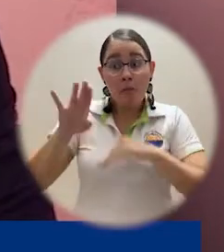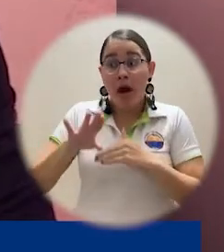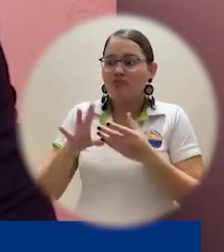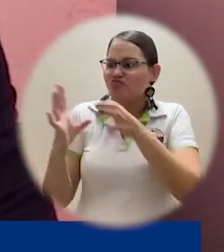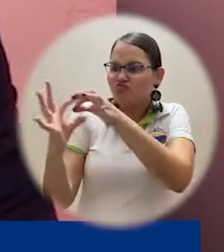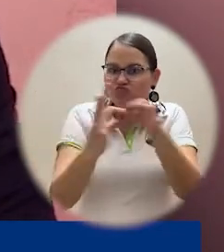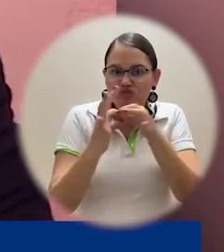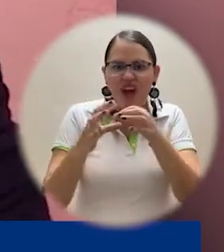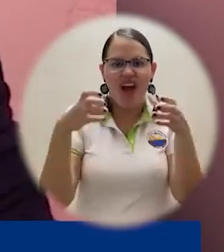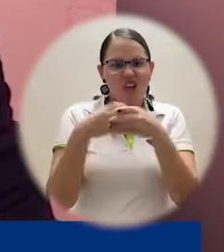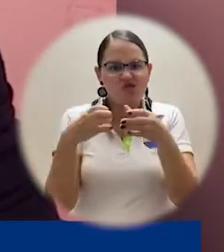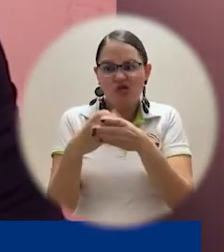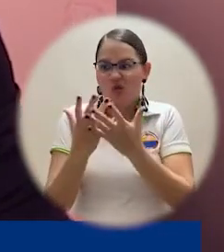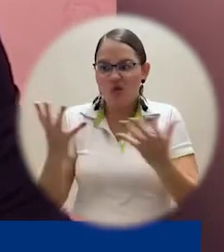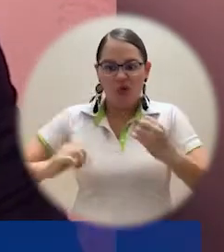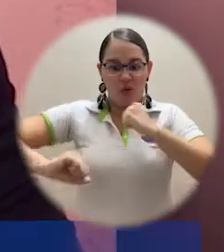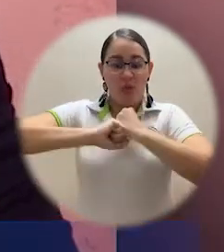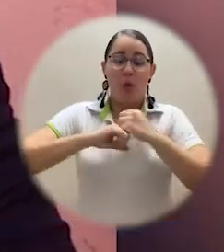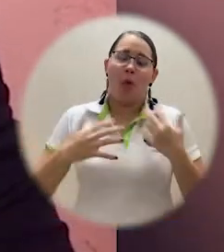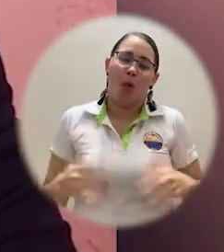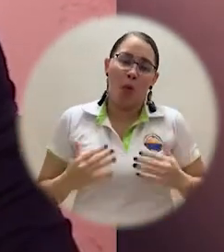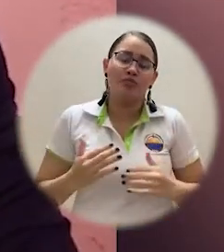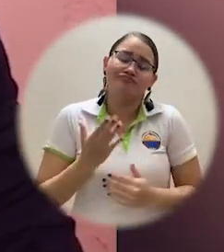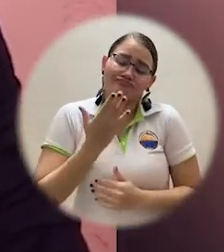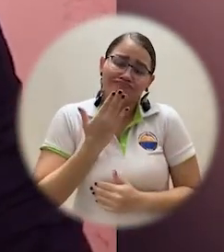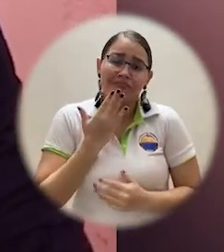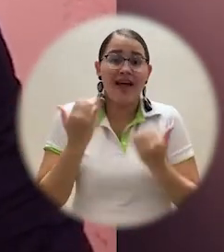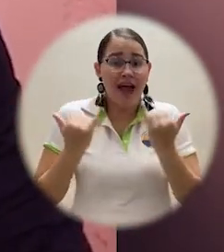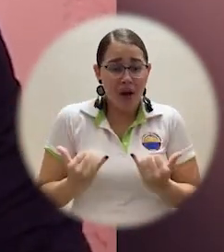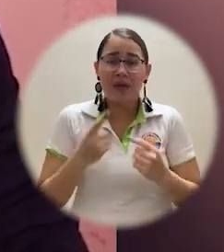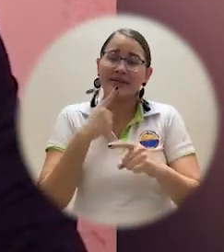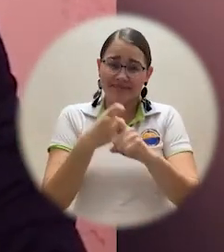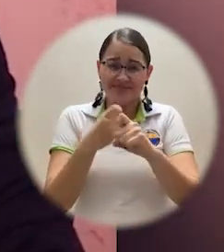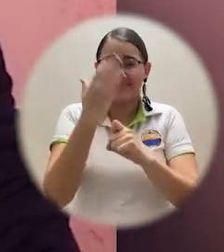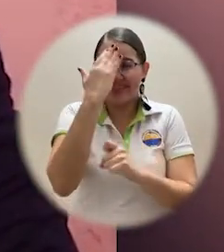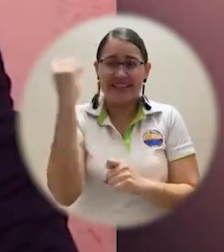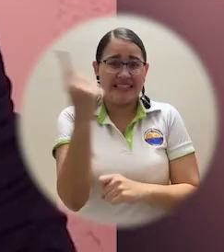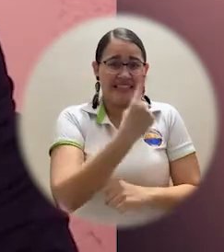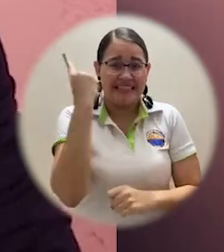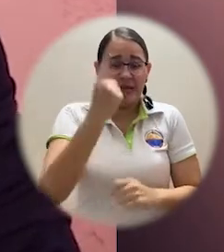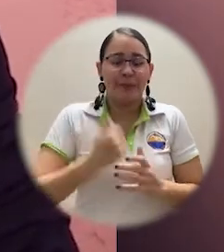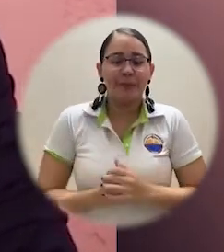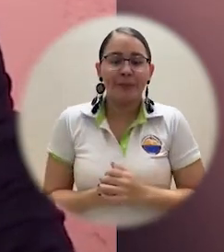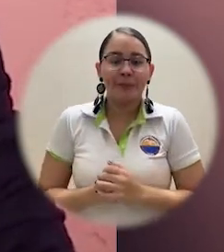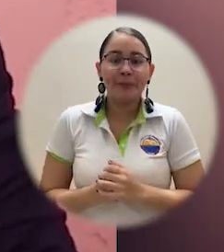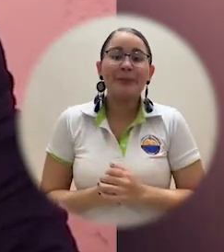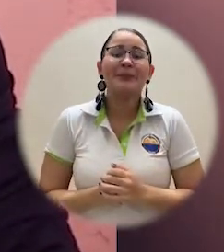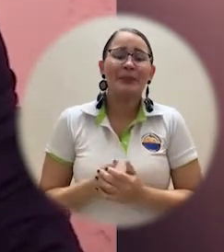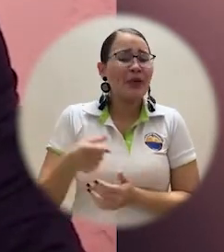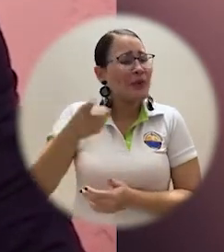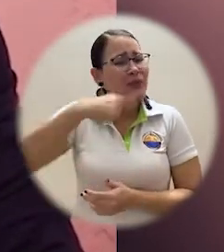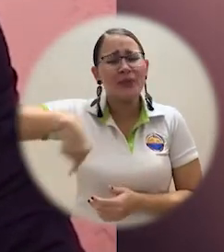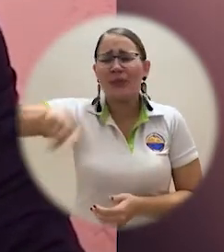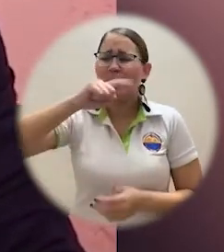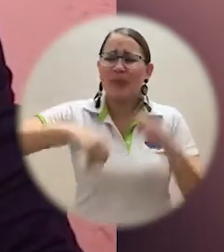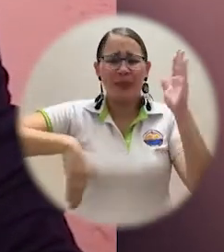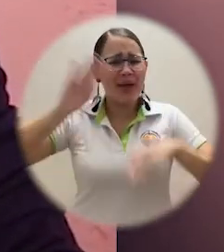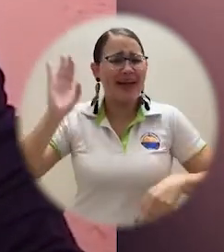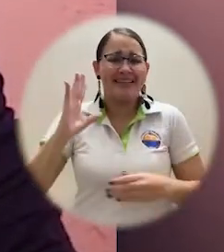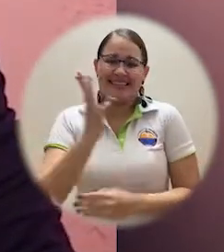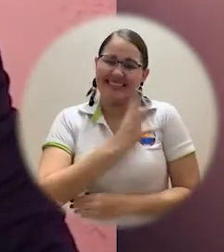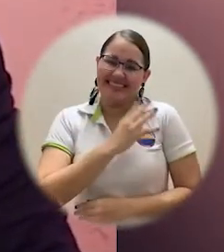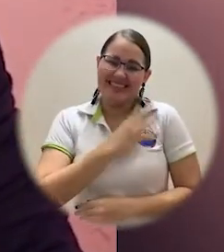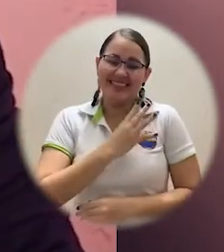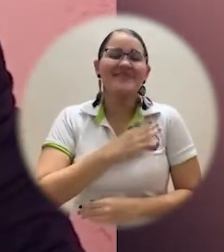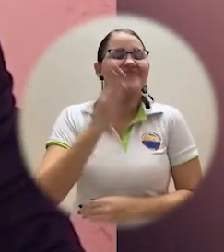necesidades alimenticias en estos tiempos de pandemia. Es muy beneficioso para nosotros saber que